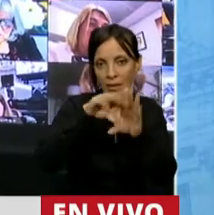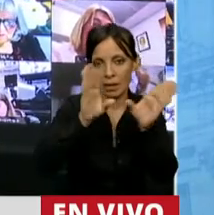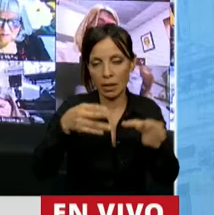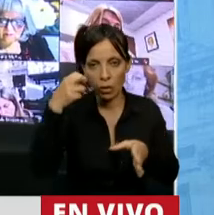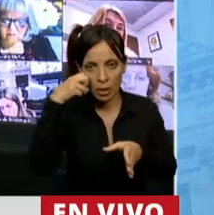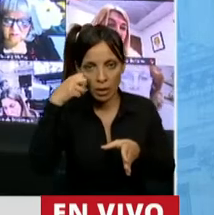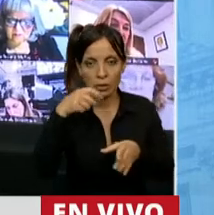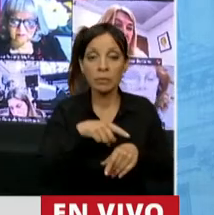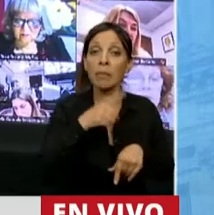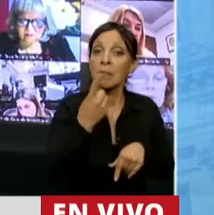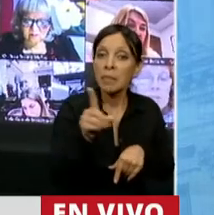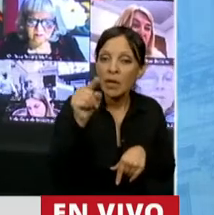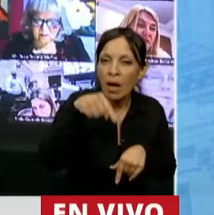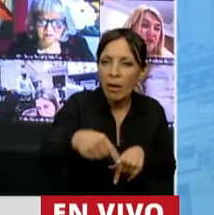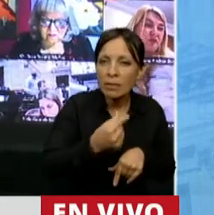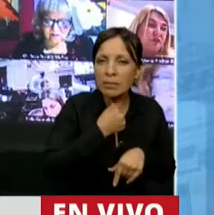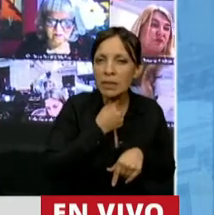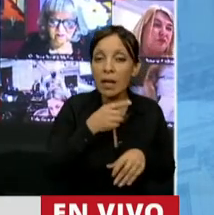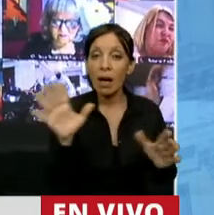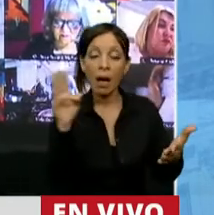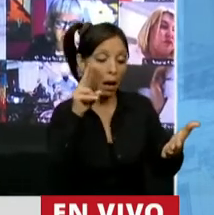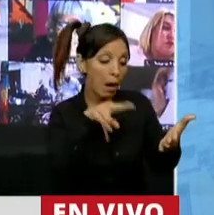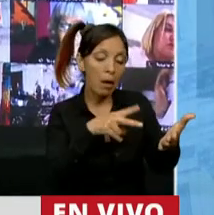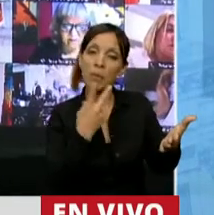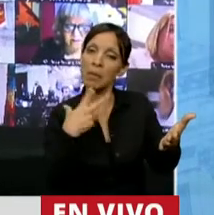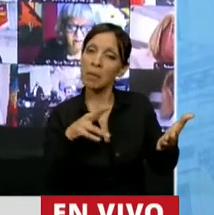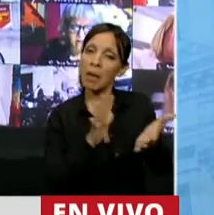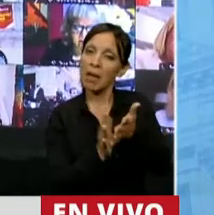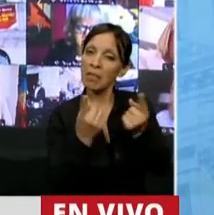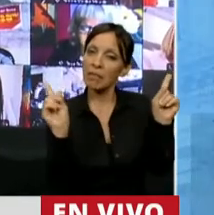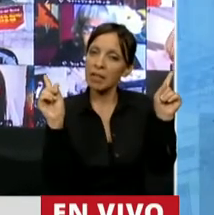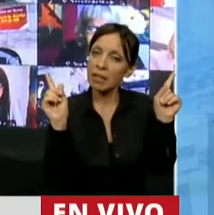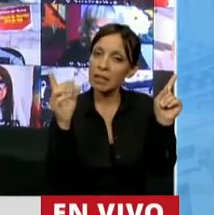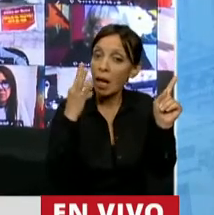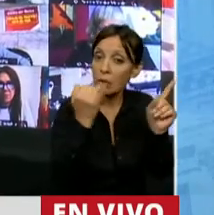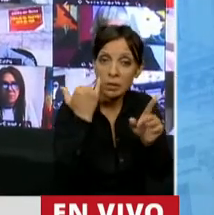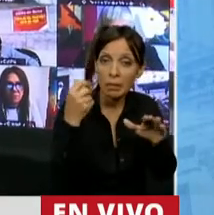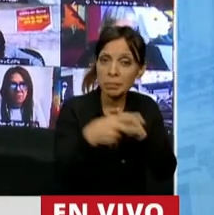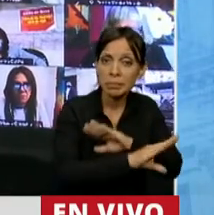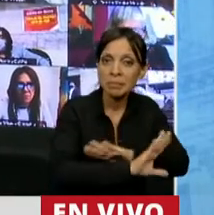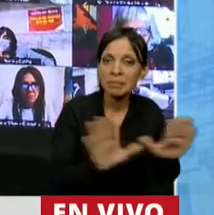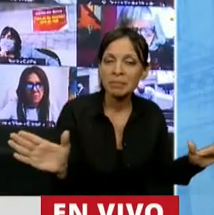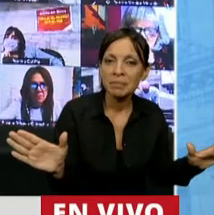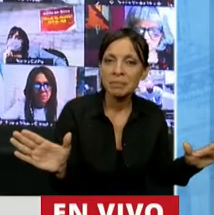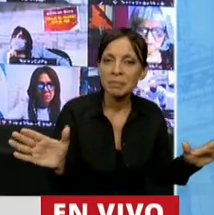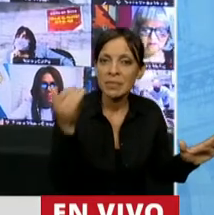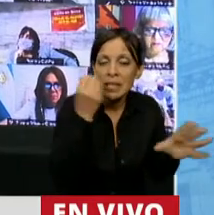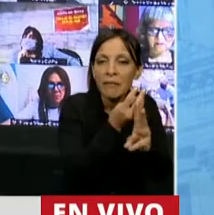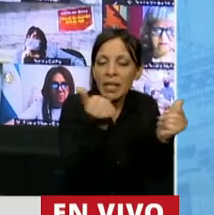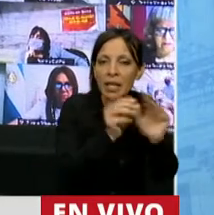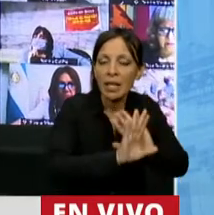Ahora intentan interpretar o reinterpretar algo que está fenecido, está vencido, está